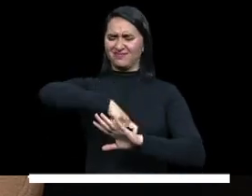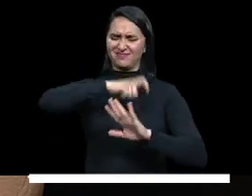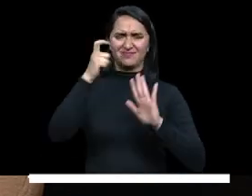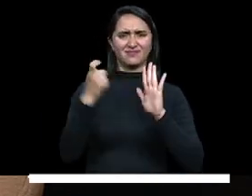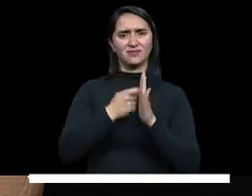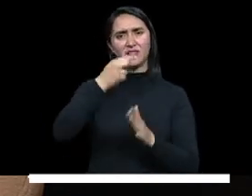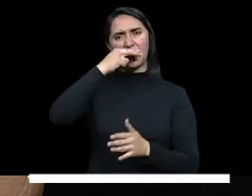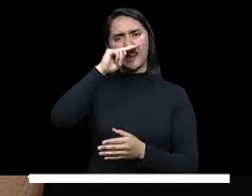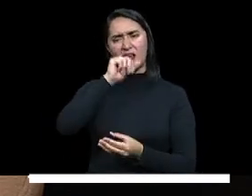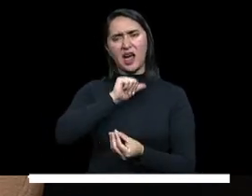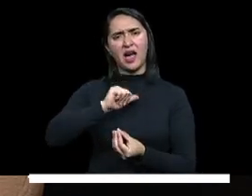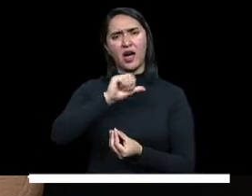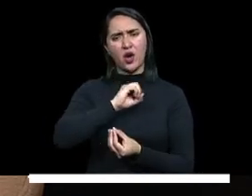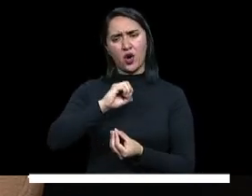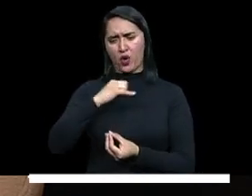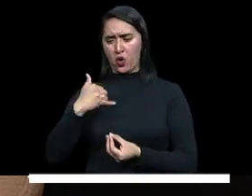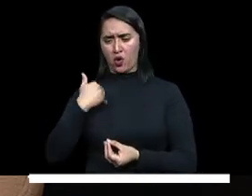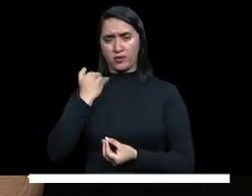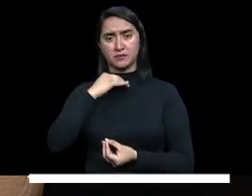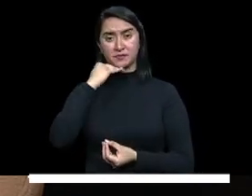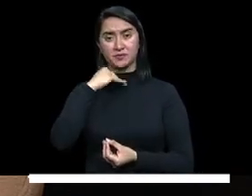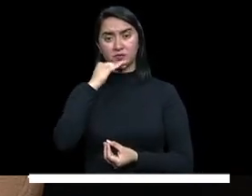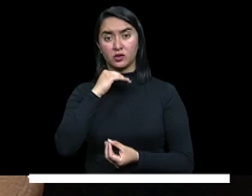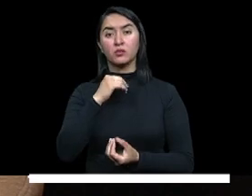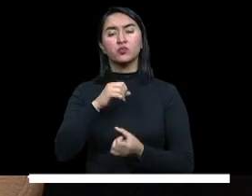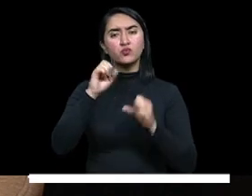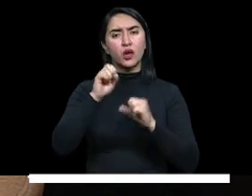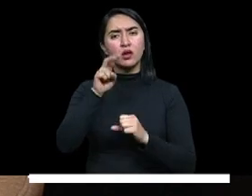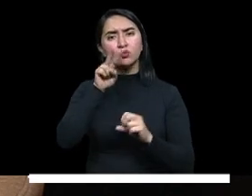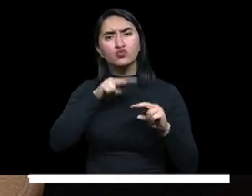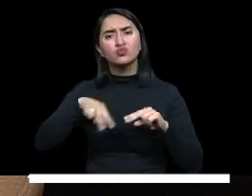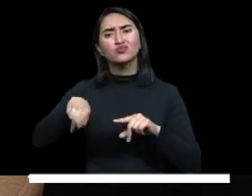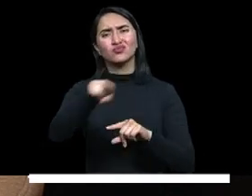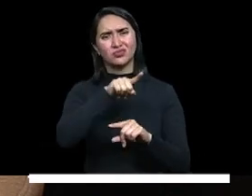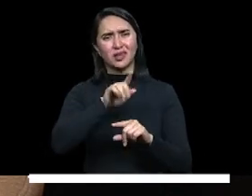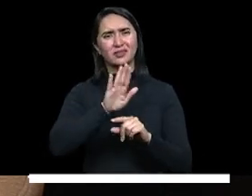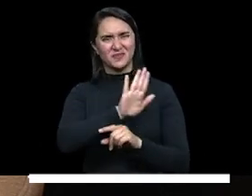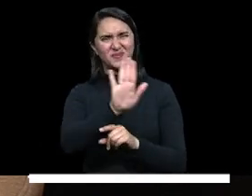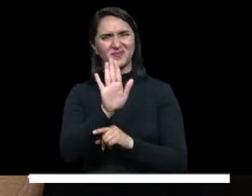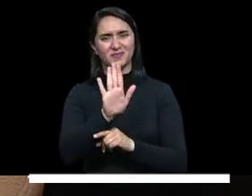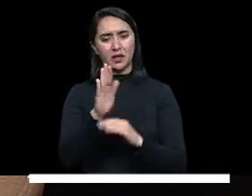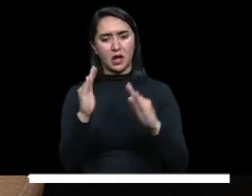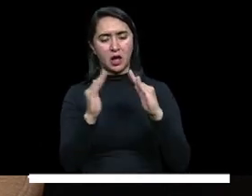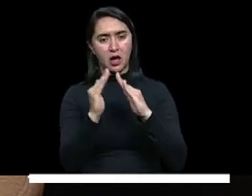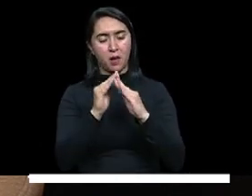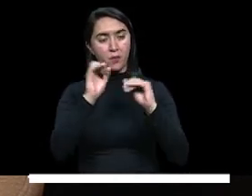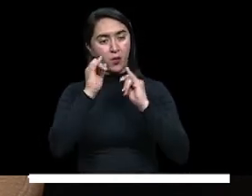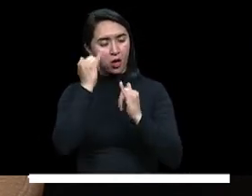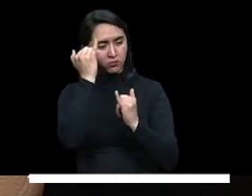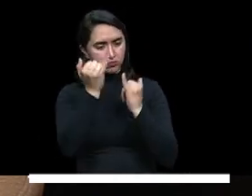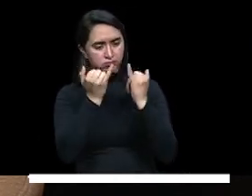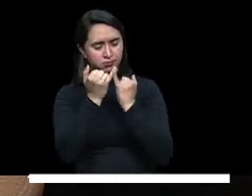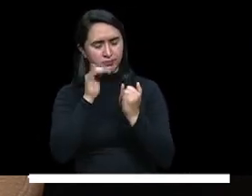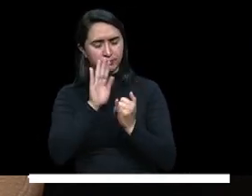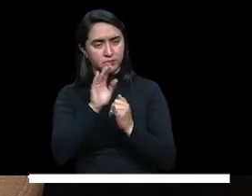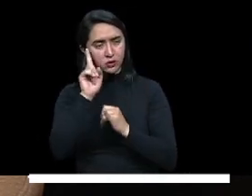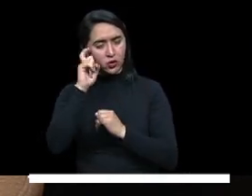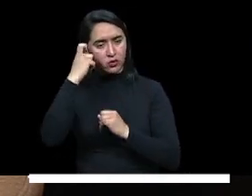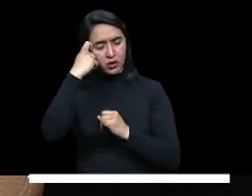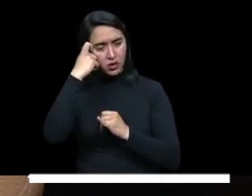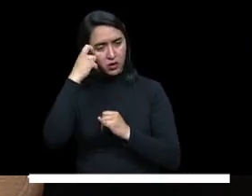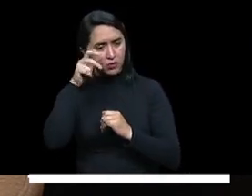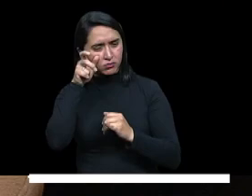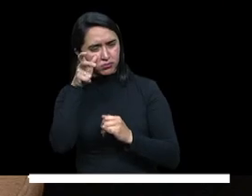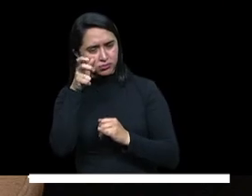que podamos garantizar que ustedes en sus casas puedan identificar a un gobierno que está haciendo unas